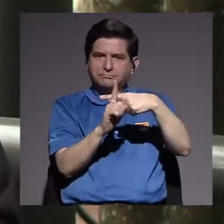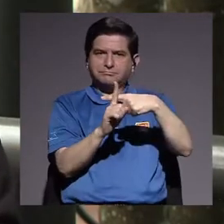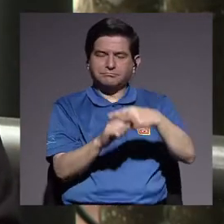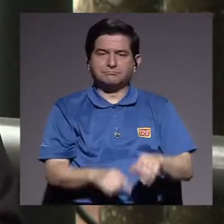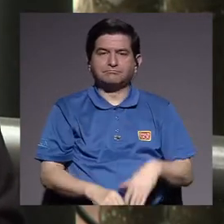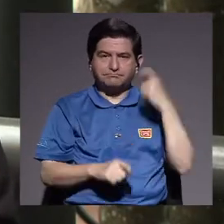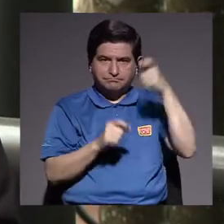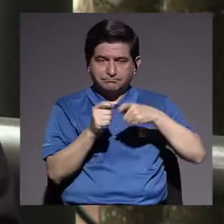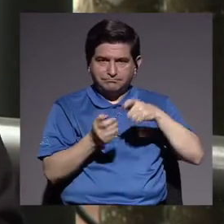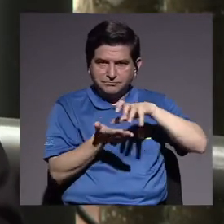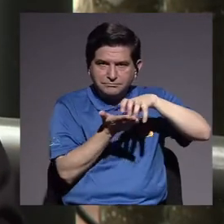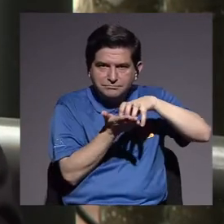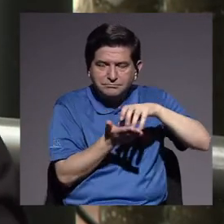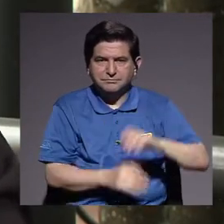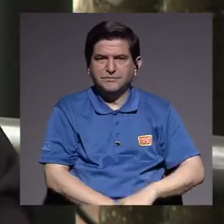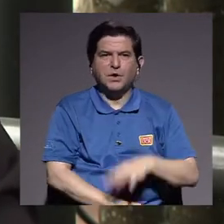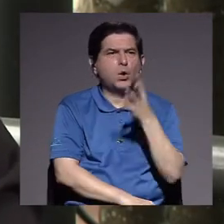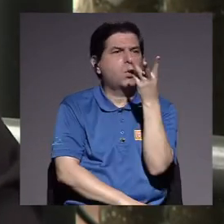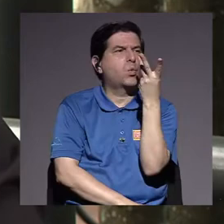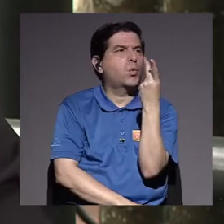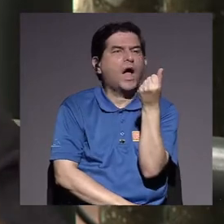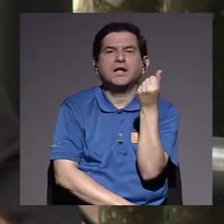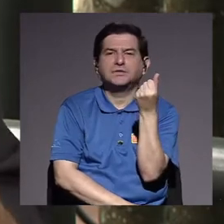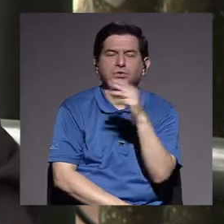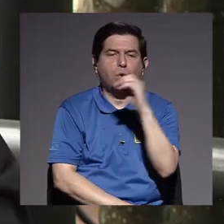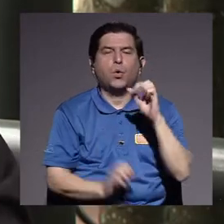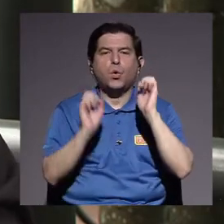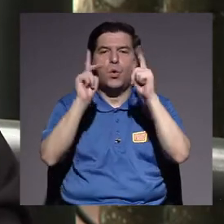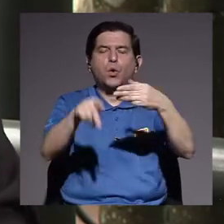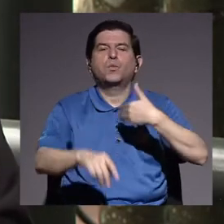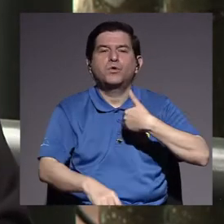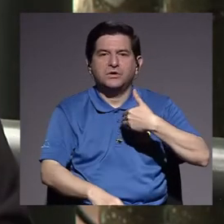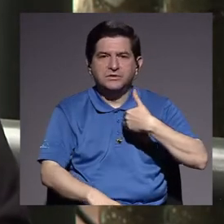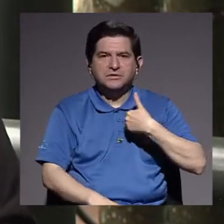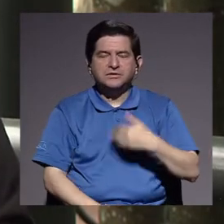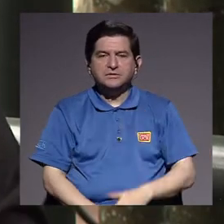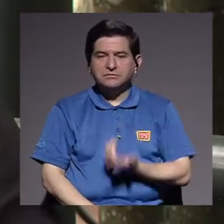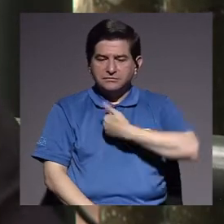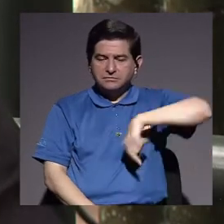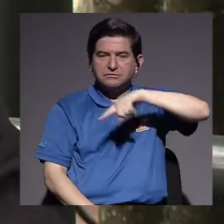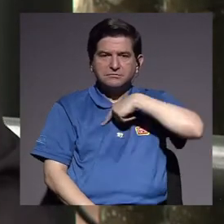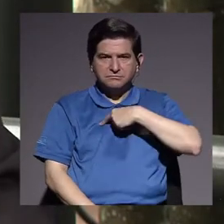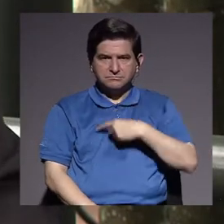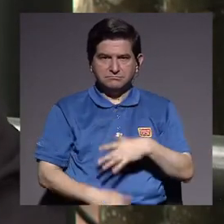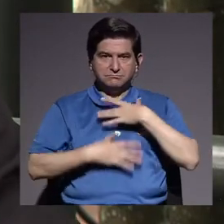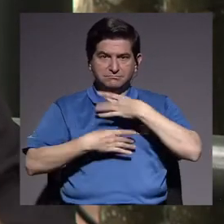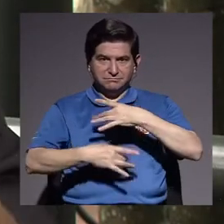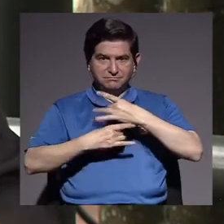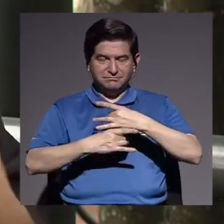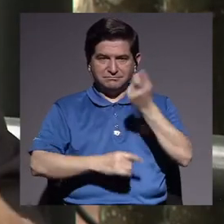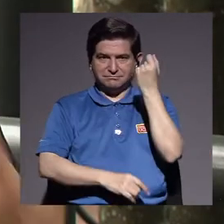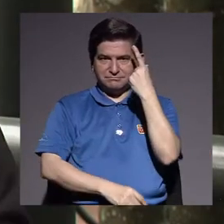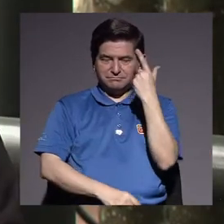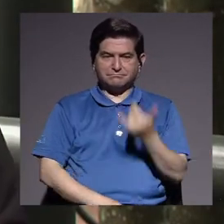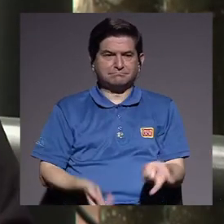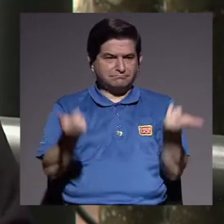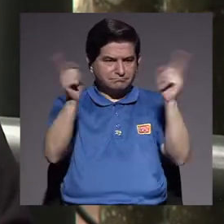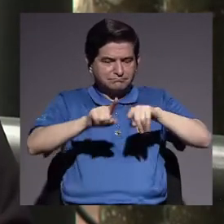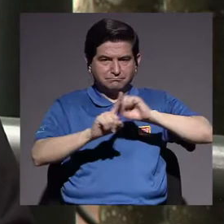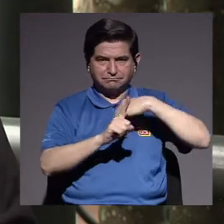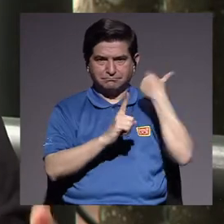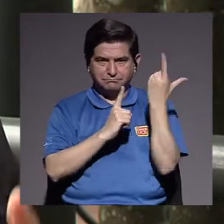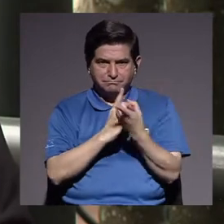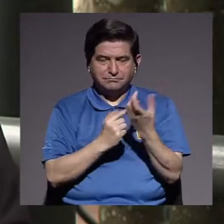deberíamos justamente cuestionarnos cuánto o qué posibilidad tenemos nosotros para interesarnos y entender qué es lo que pasa